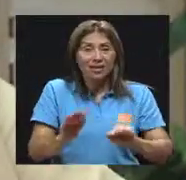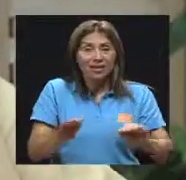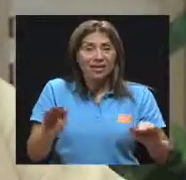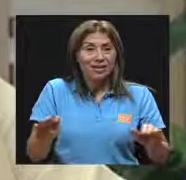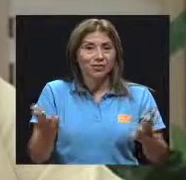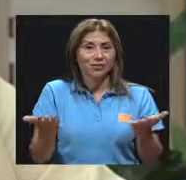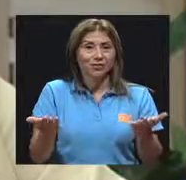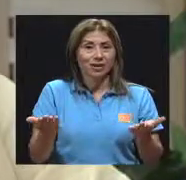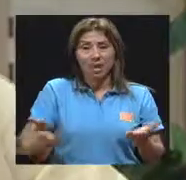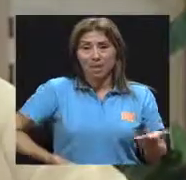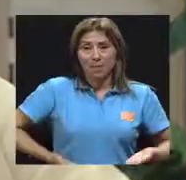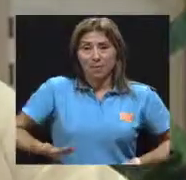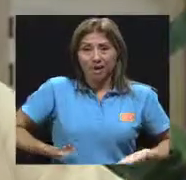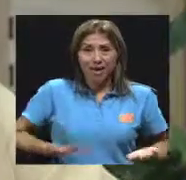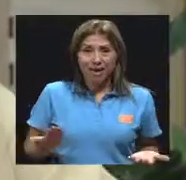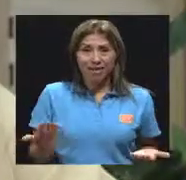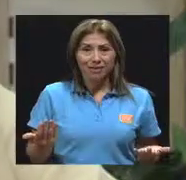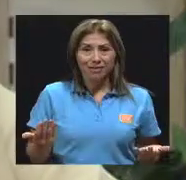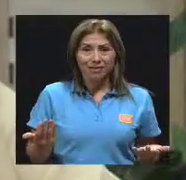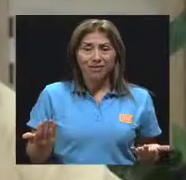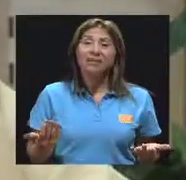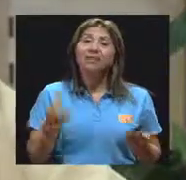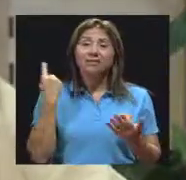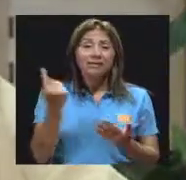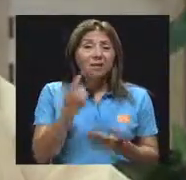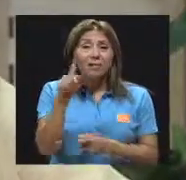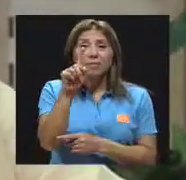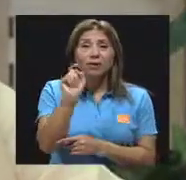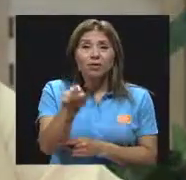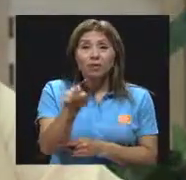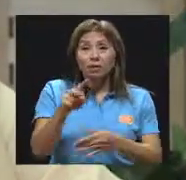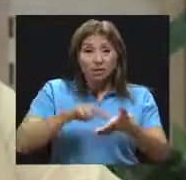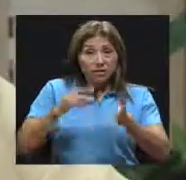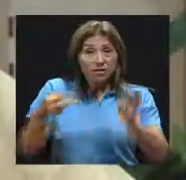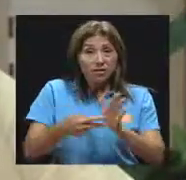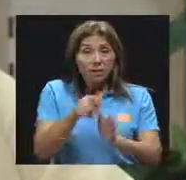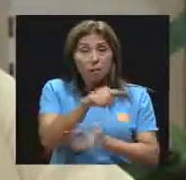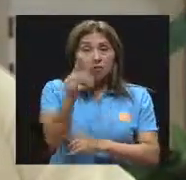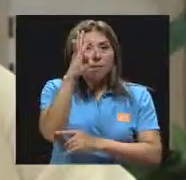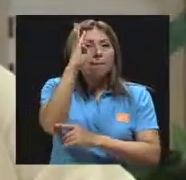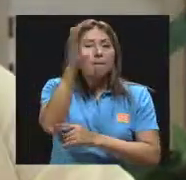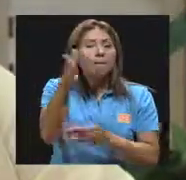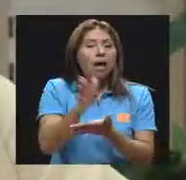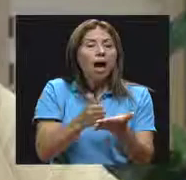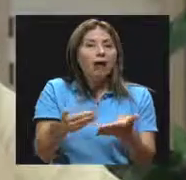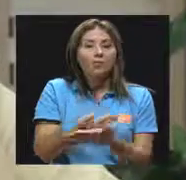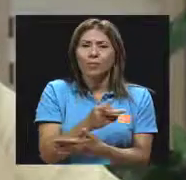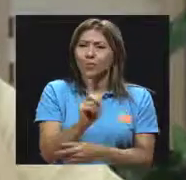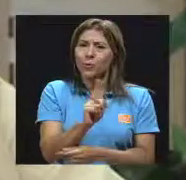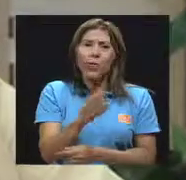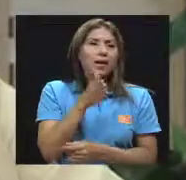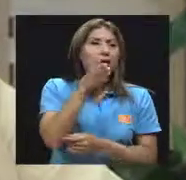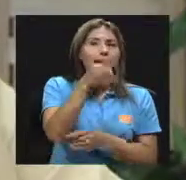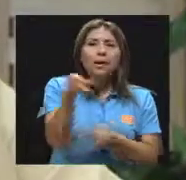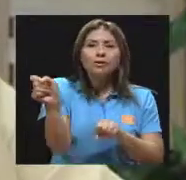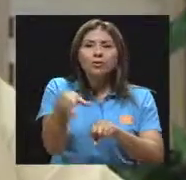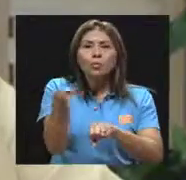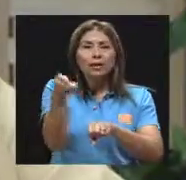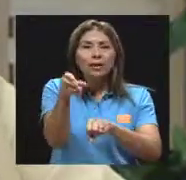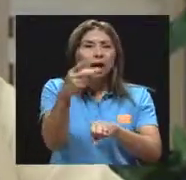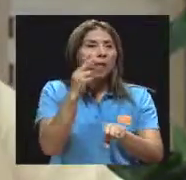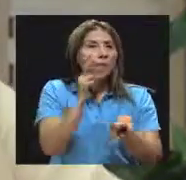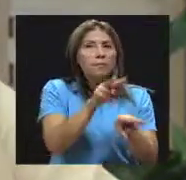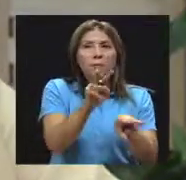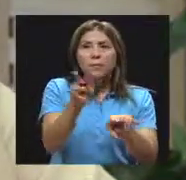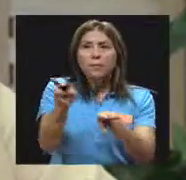No se trata de ir e inventar un alimento nuevo, es ir al supermercado, conocer qué ofrece, ¿verdad? Porque no podemos